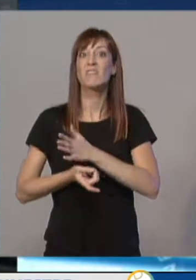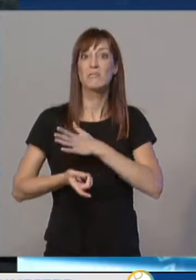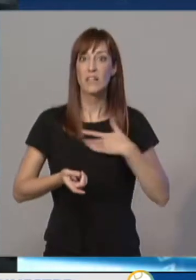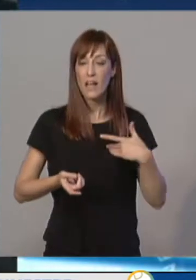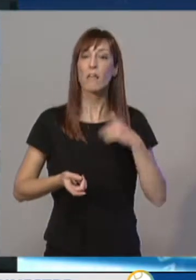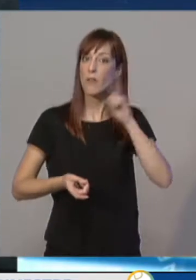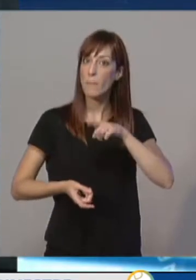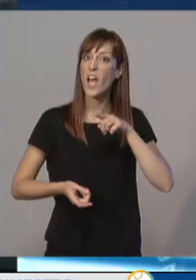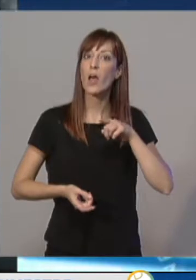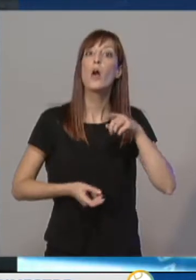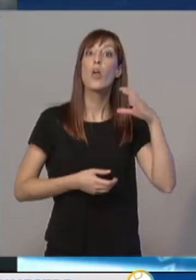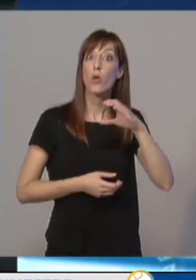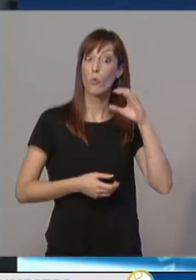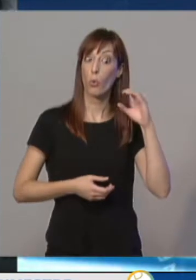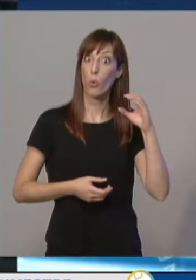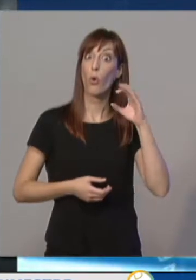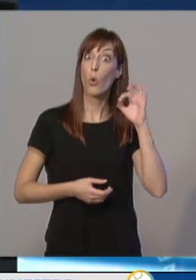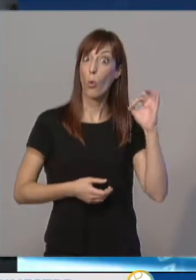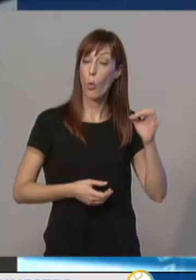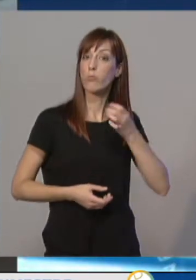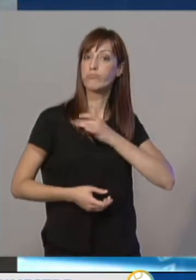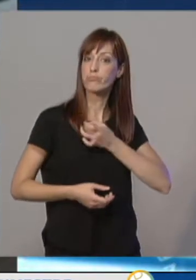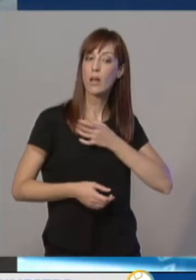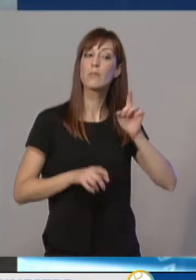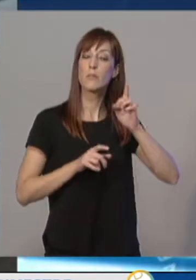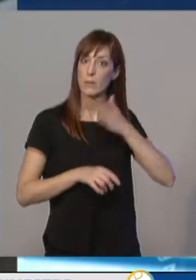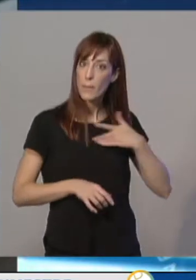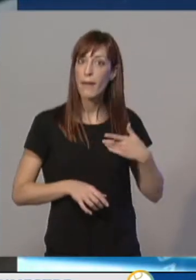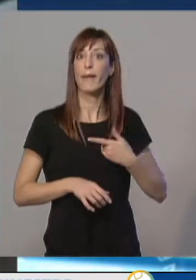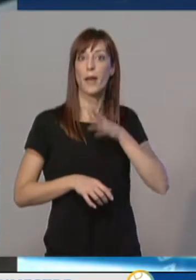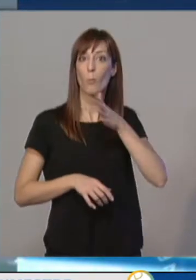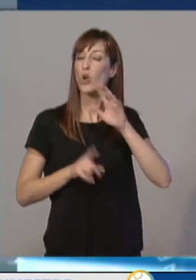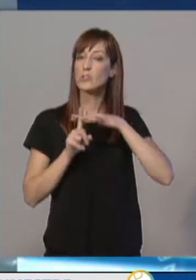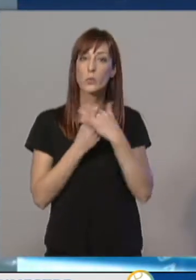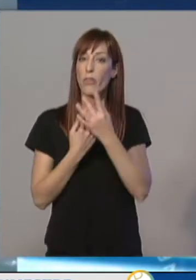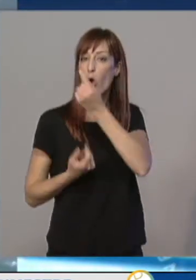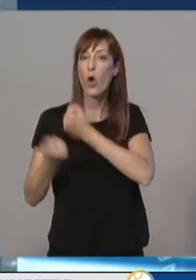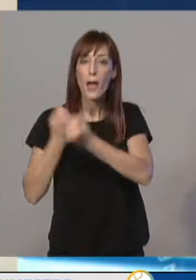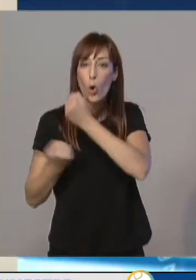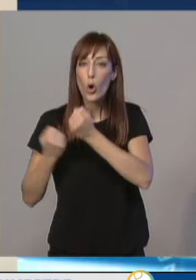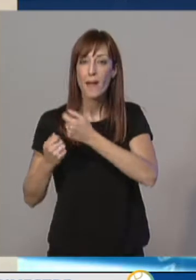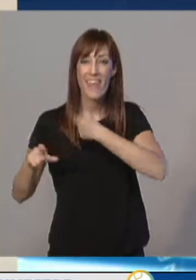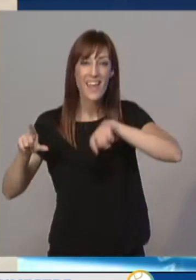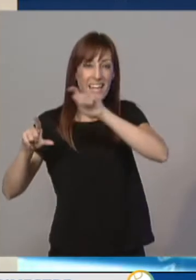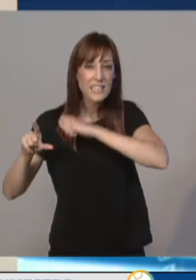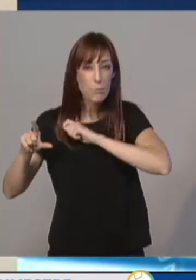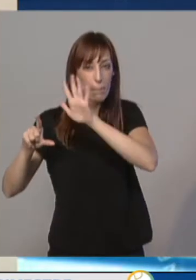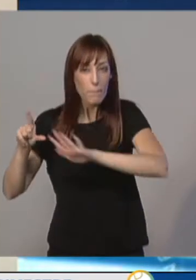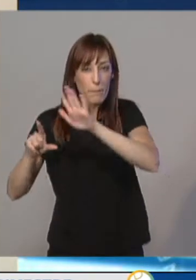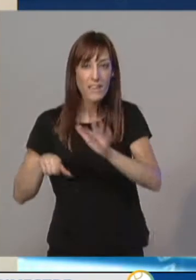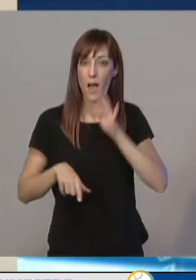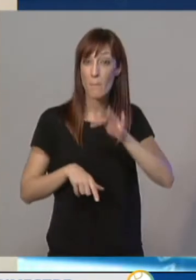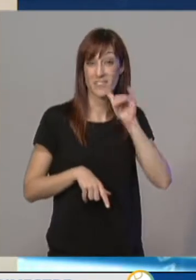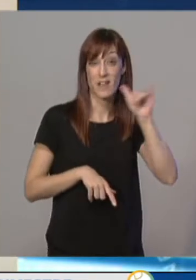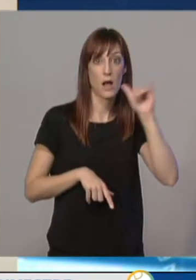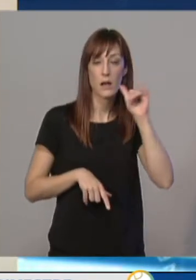obreras que habla de unos datos... ...que reflejan el deterioro de la situación económica y laboral del país y de la región. No hemos corregido todavía